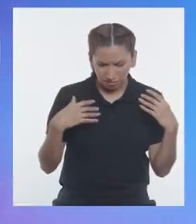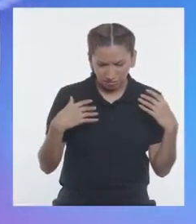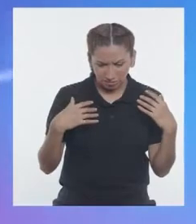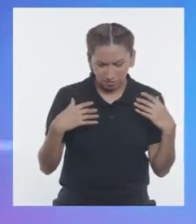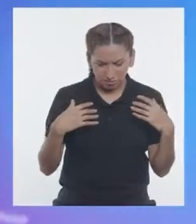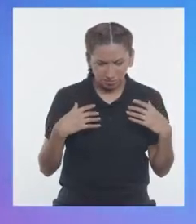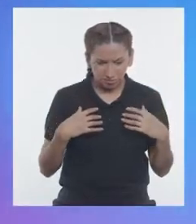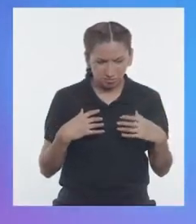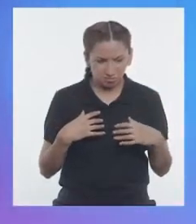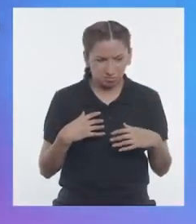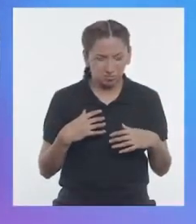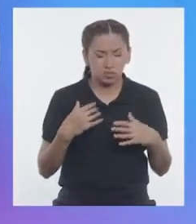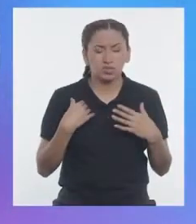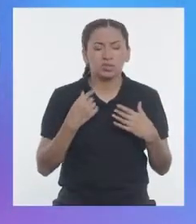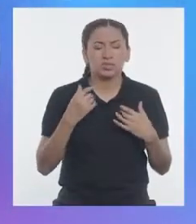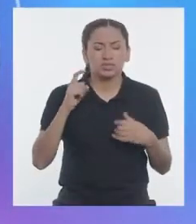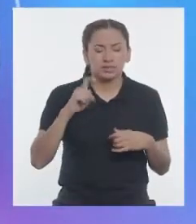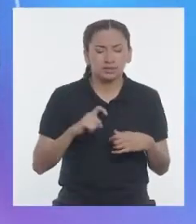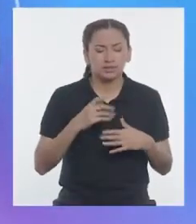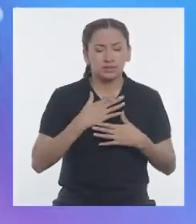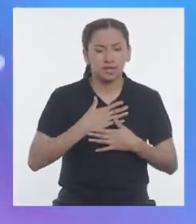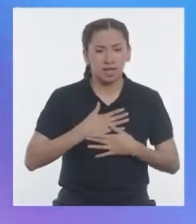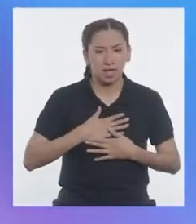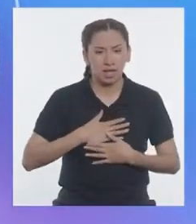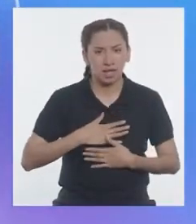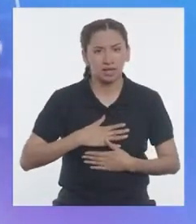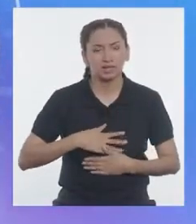Debo controlarlo.